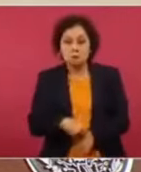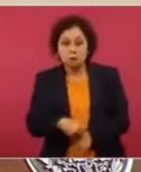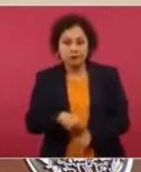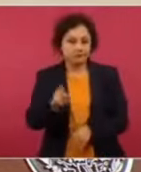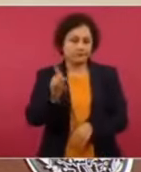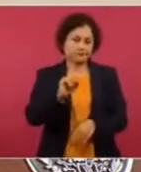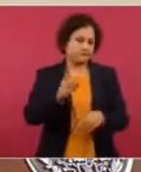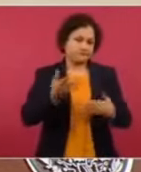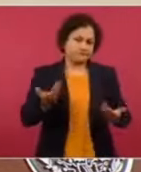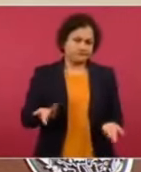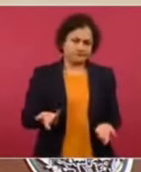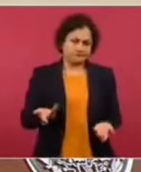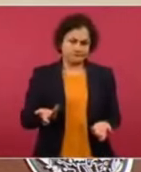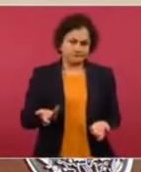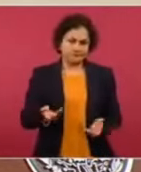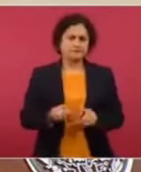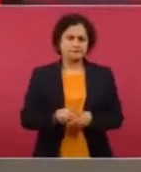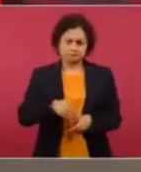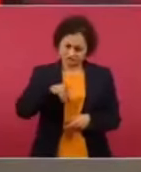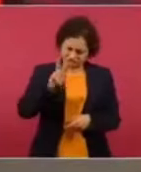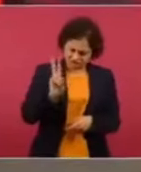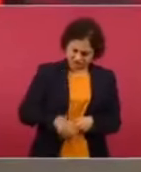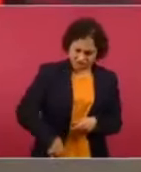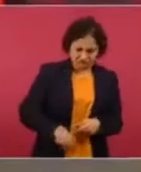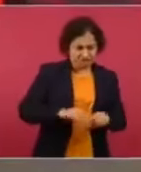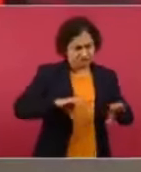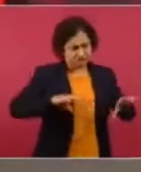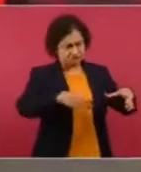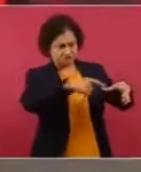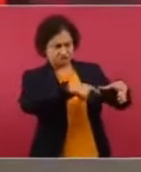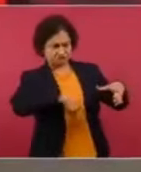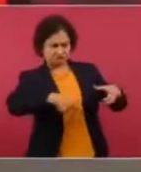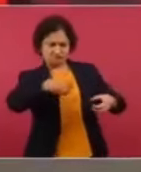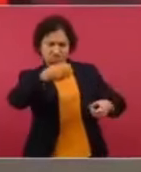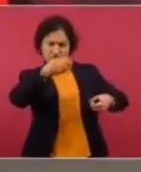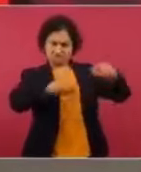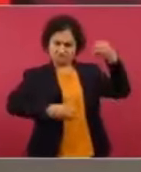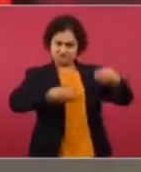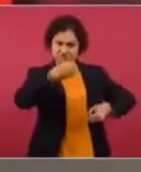verdaderos sin partidores de justicia,